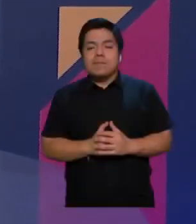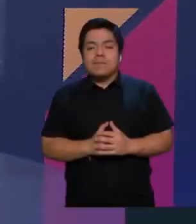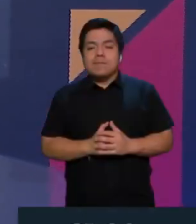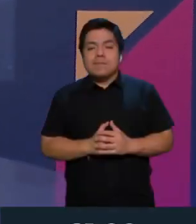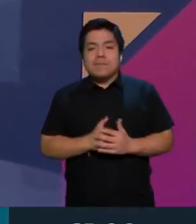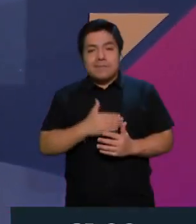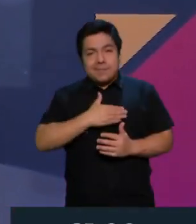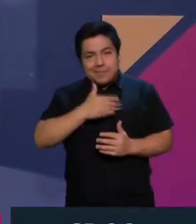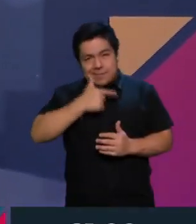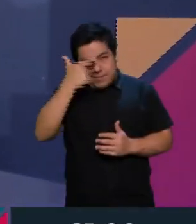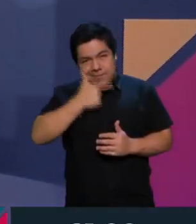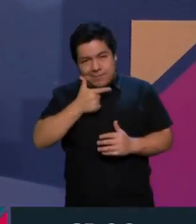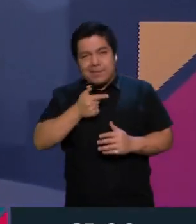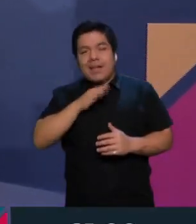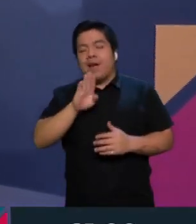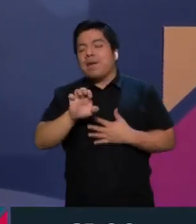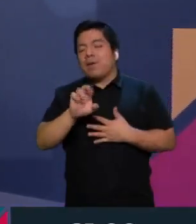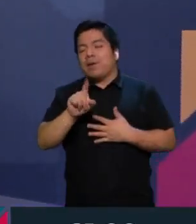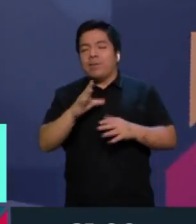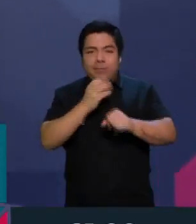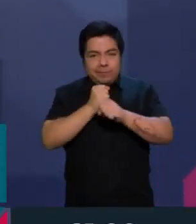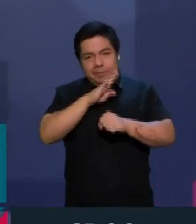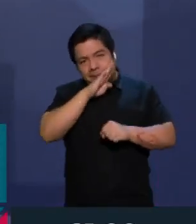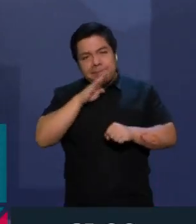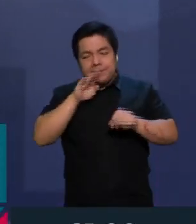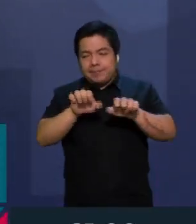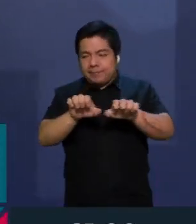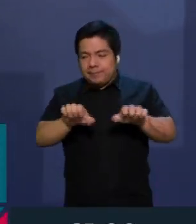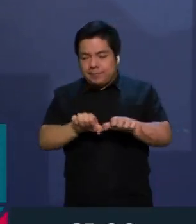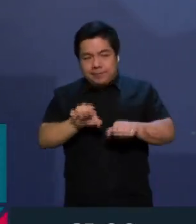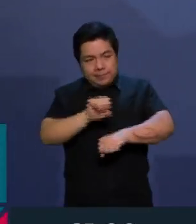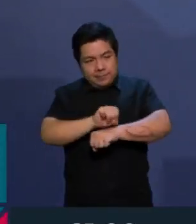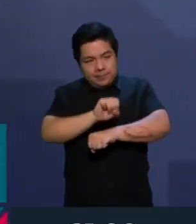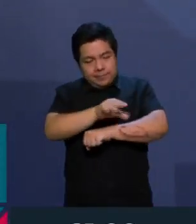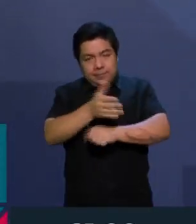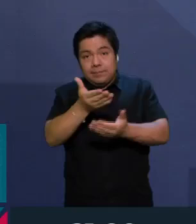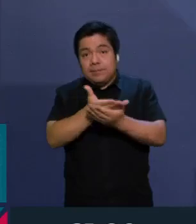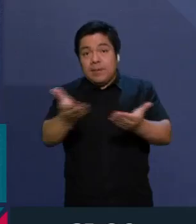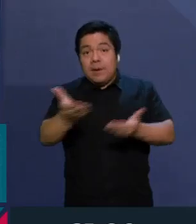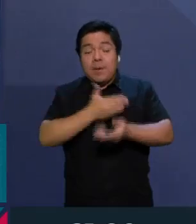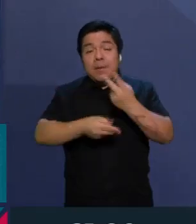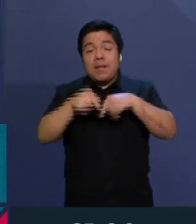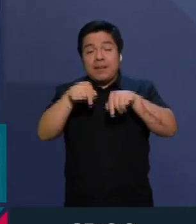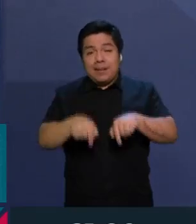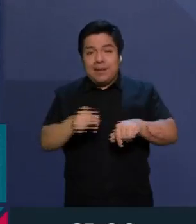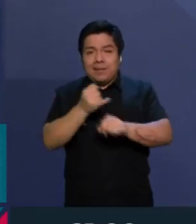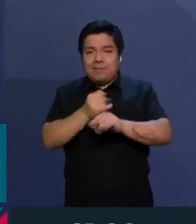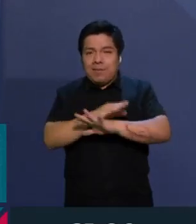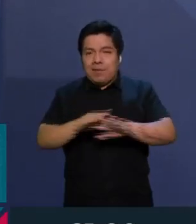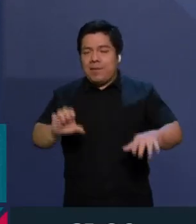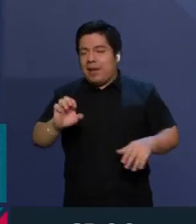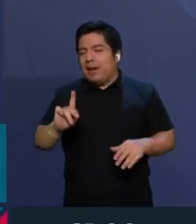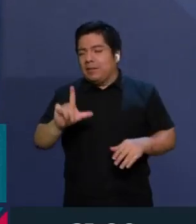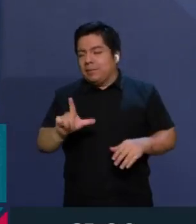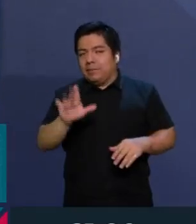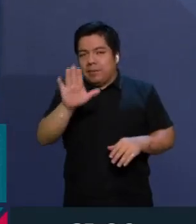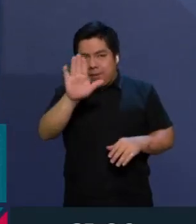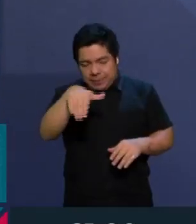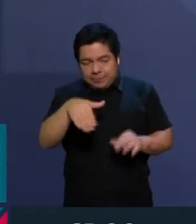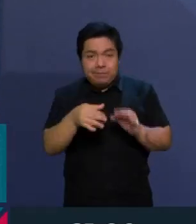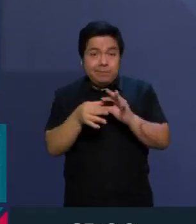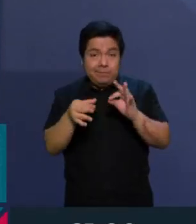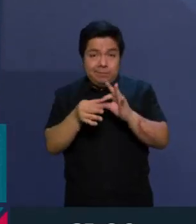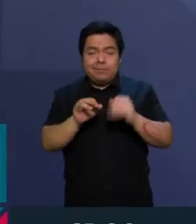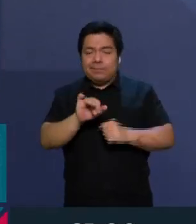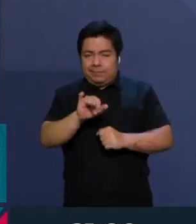Muy buenas noches, mi nombre es Braulio Luna y a nombre de todo el equipo que hace posible esta transmisión, le doy la más cordial bienvenida a Informe Capital. Y antes de empezar con la